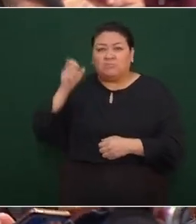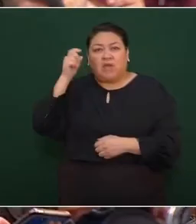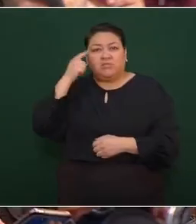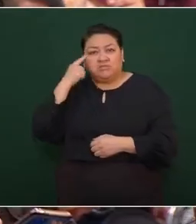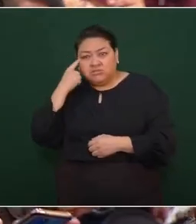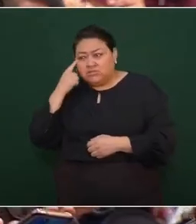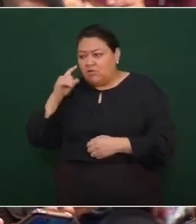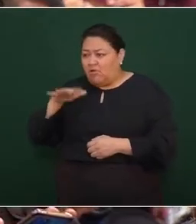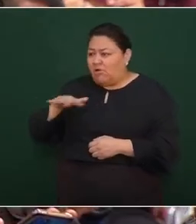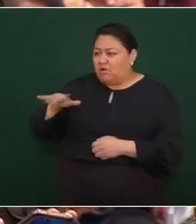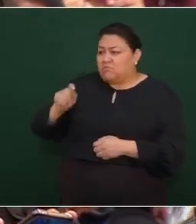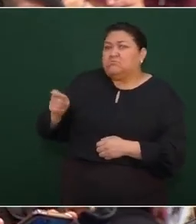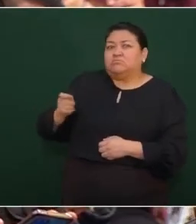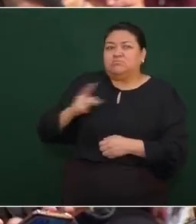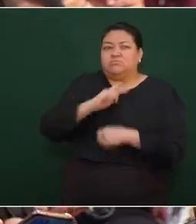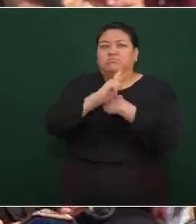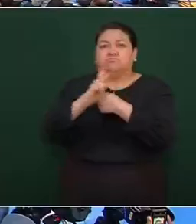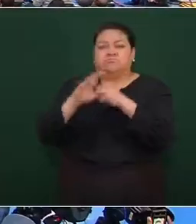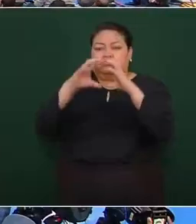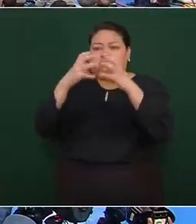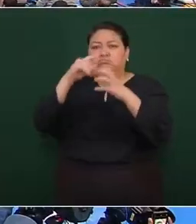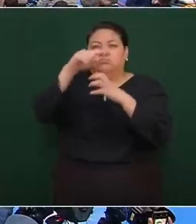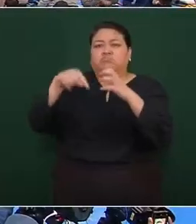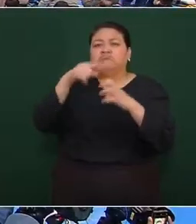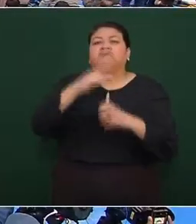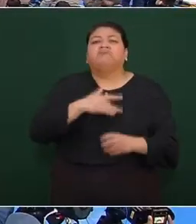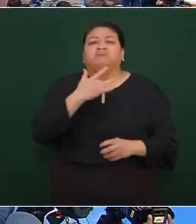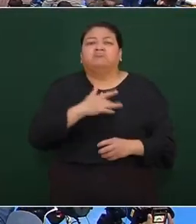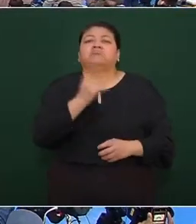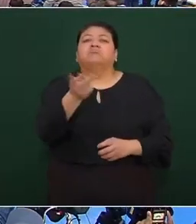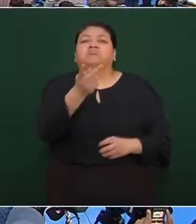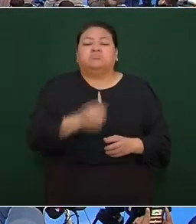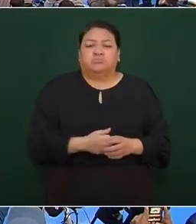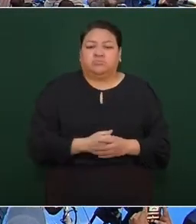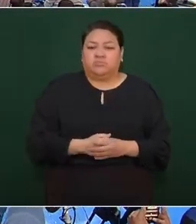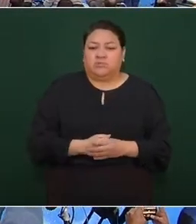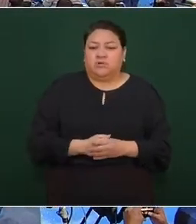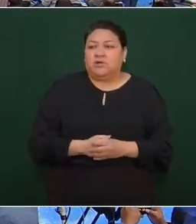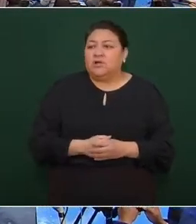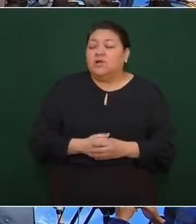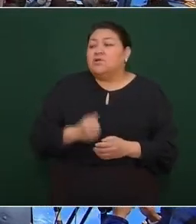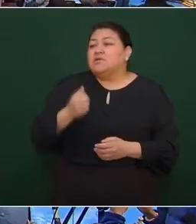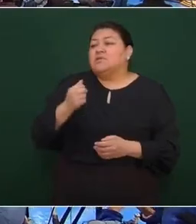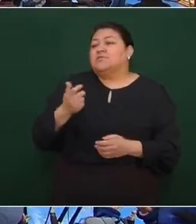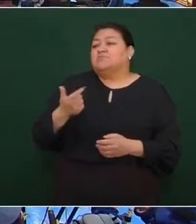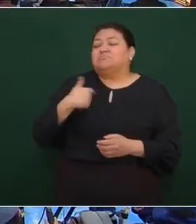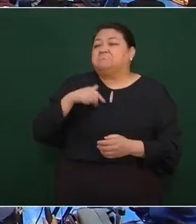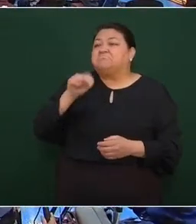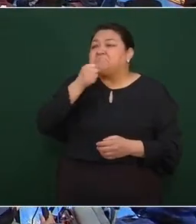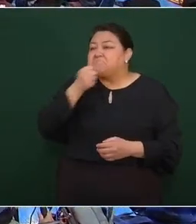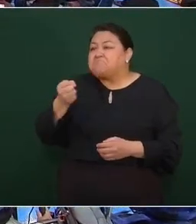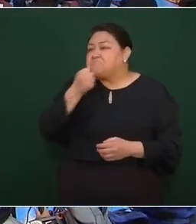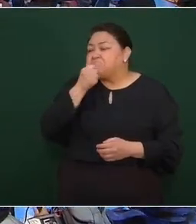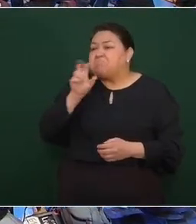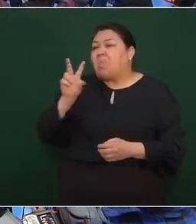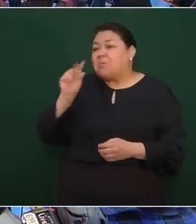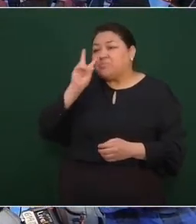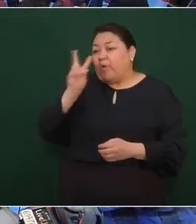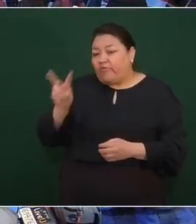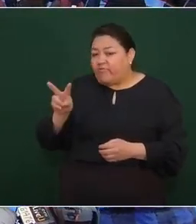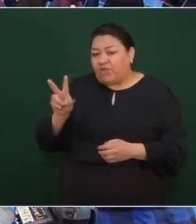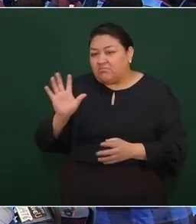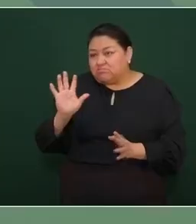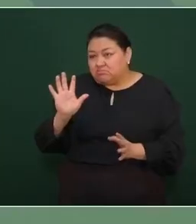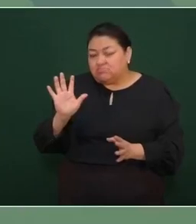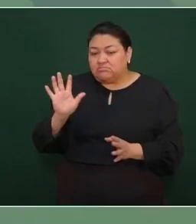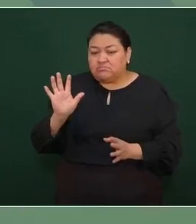y el del resto de los países? Gracias. Bueno, no vi la entrevista, nosotros